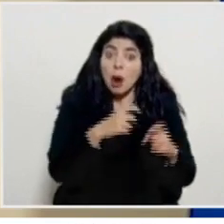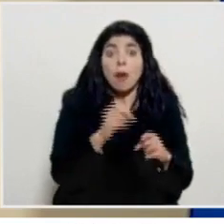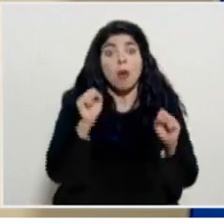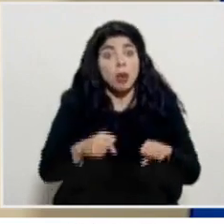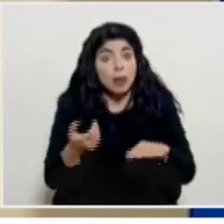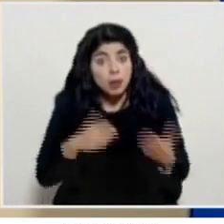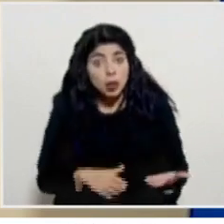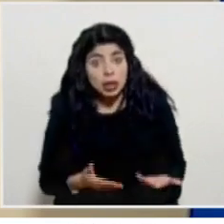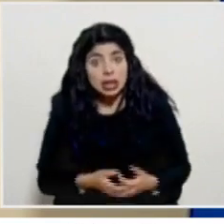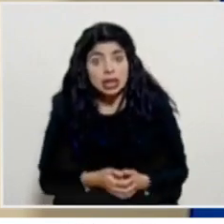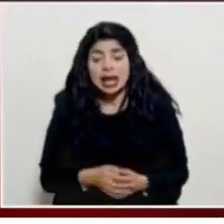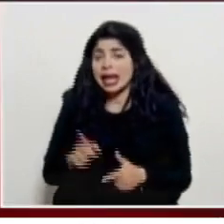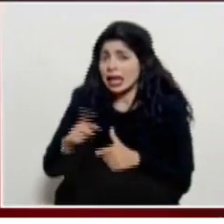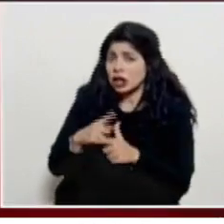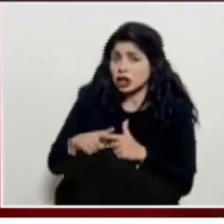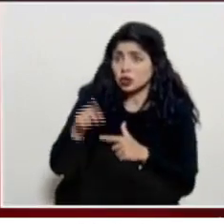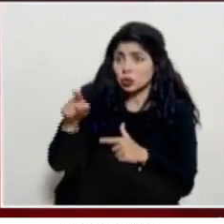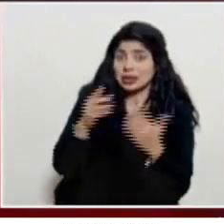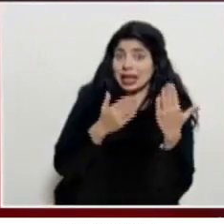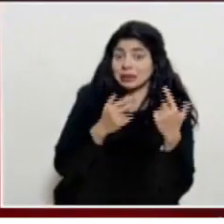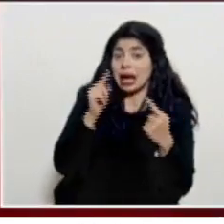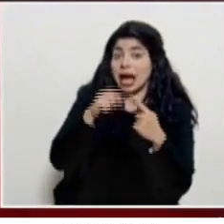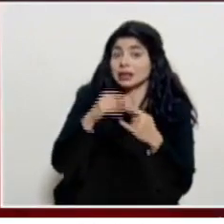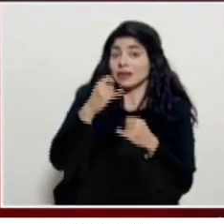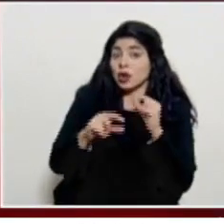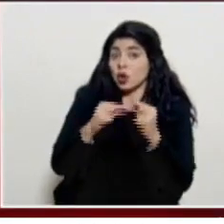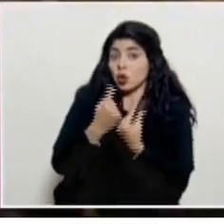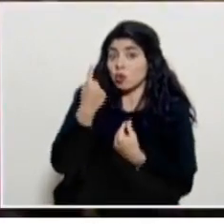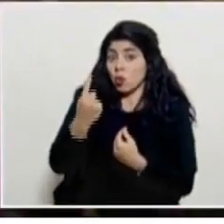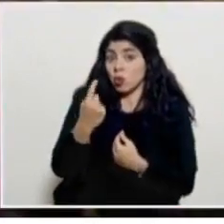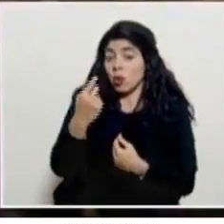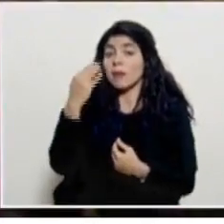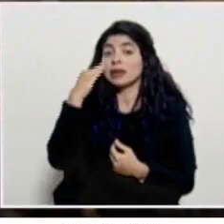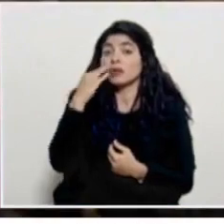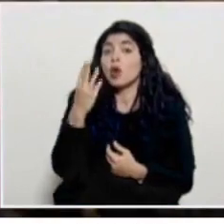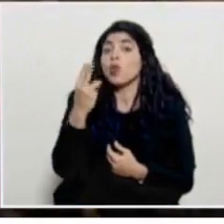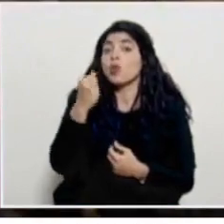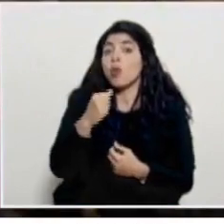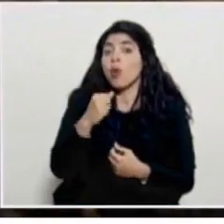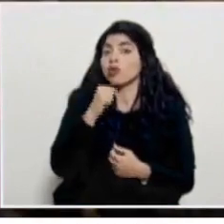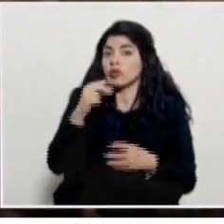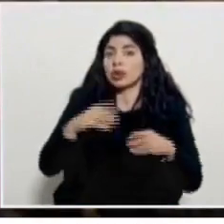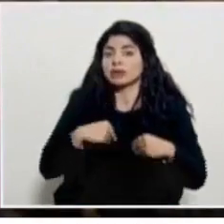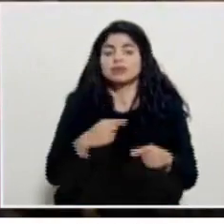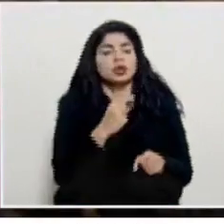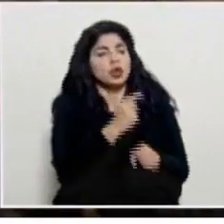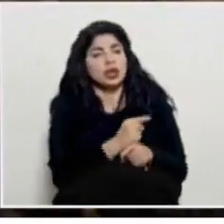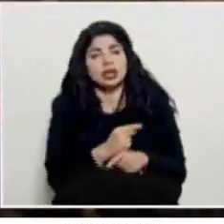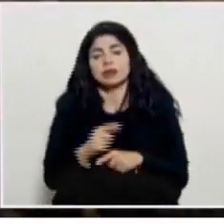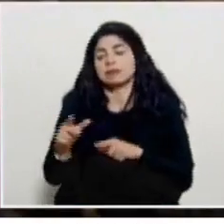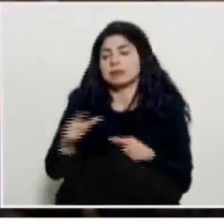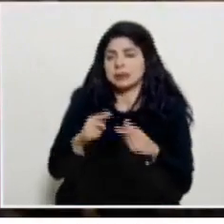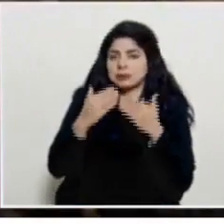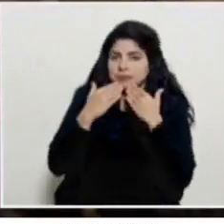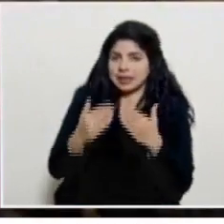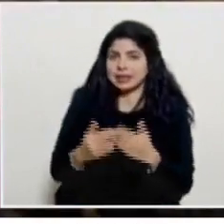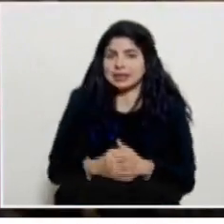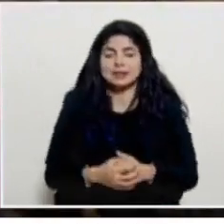a la muerte estarían entonces esperando a que finalice el grupo 1 para saber cuántos funcionarios se negaron correcto listo gracias